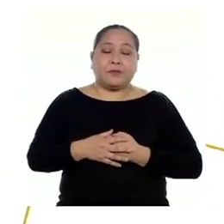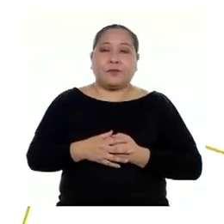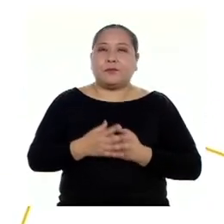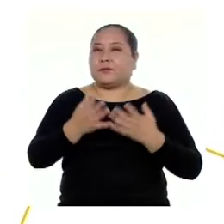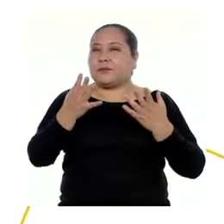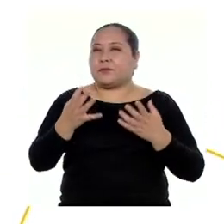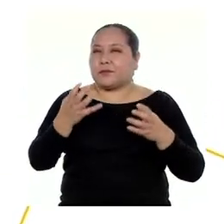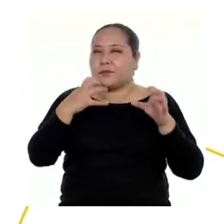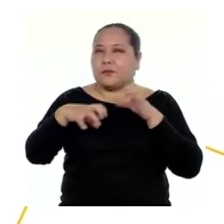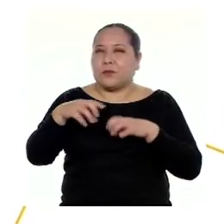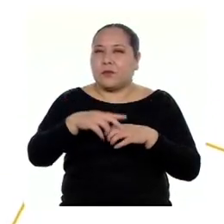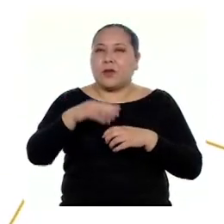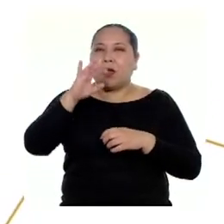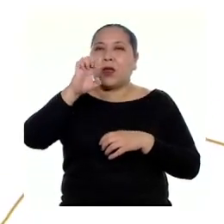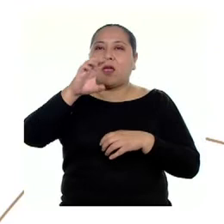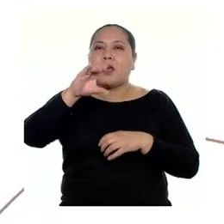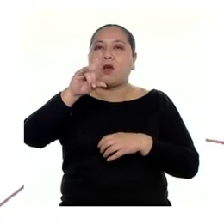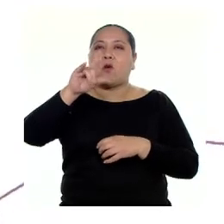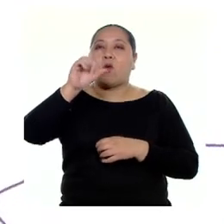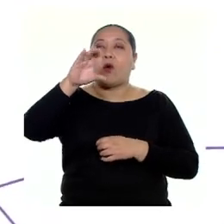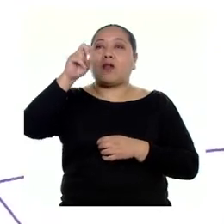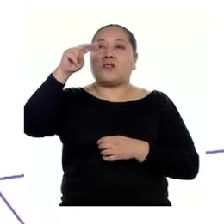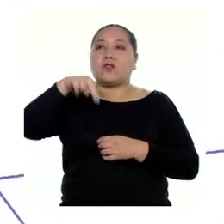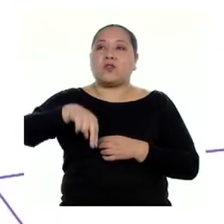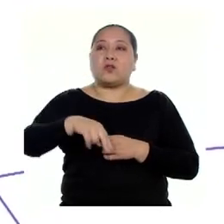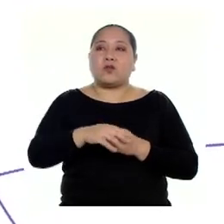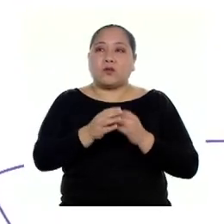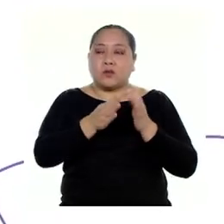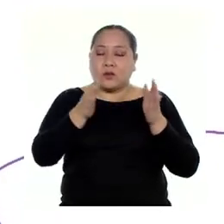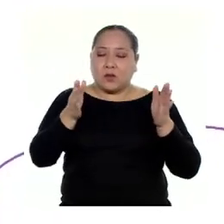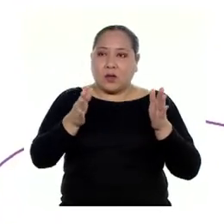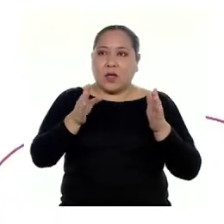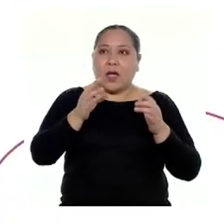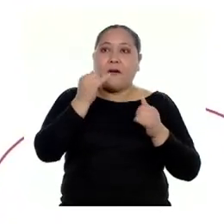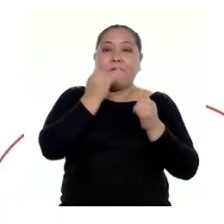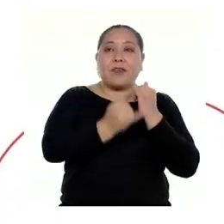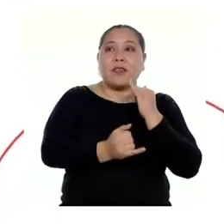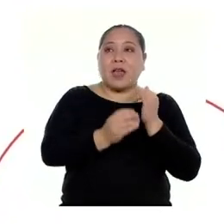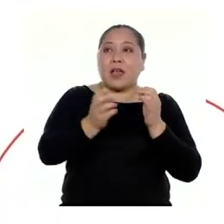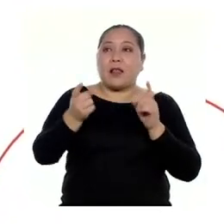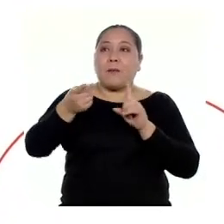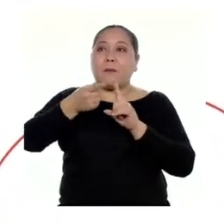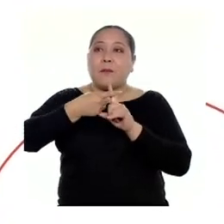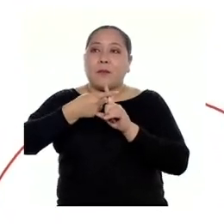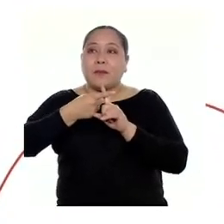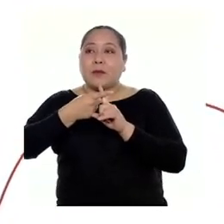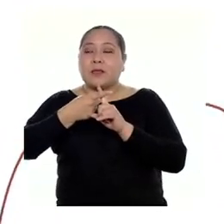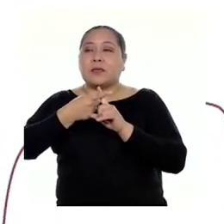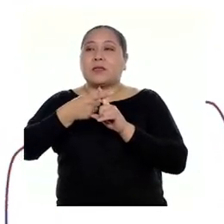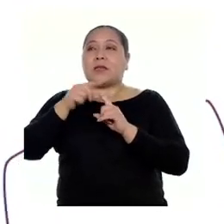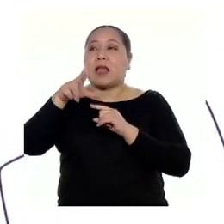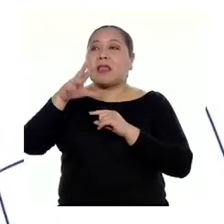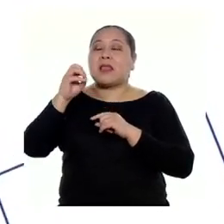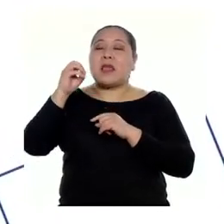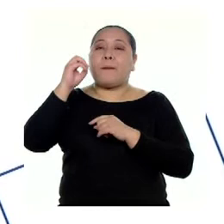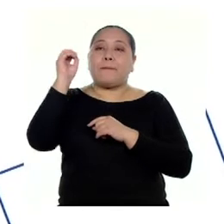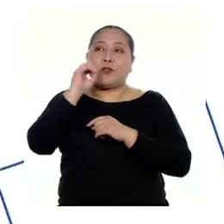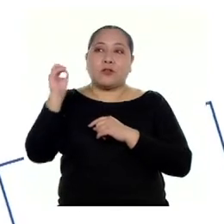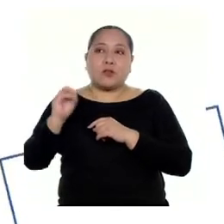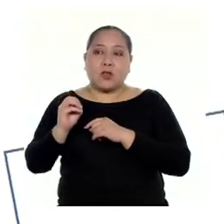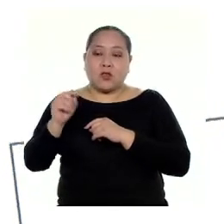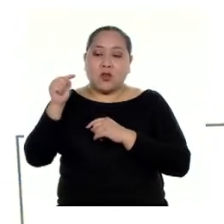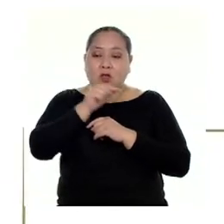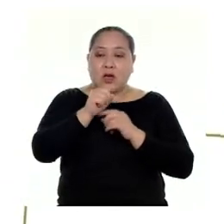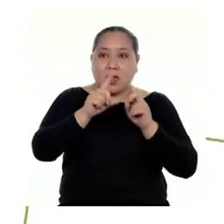que quiero hacer es una ecuación. El área final es igual al área inicial más 30% del área inicial. Exactamente,